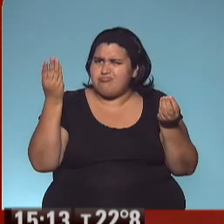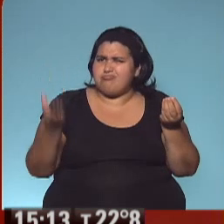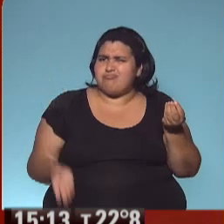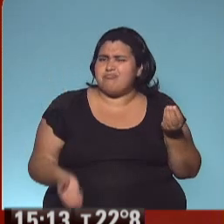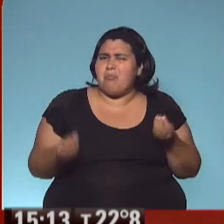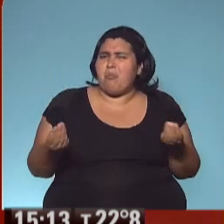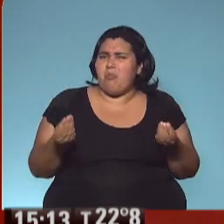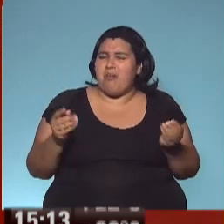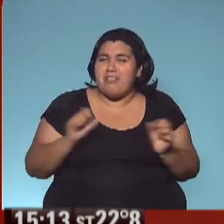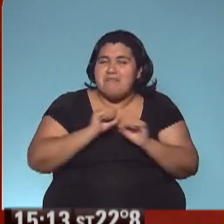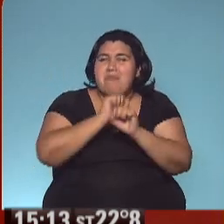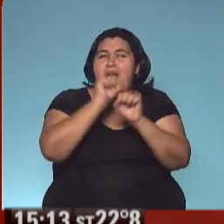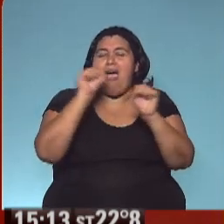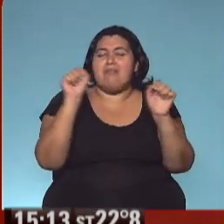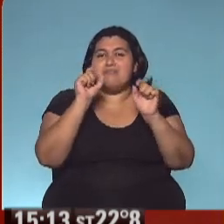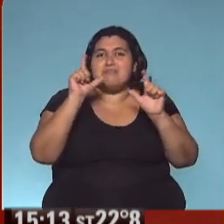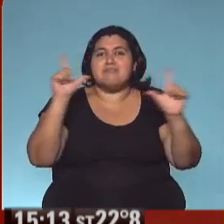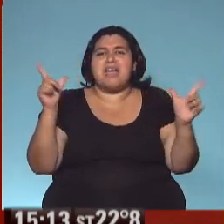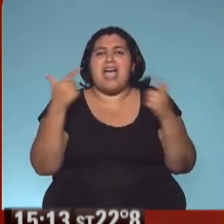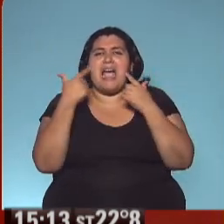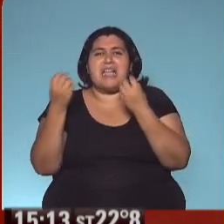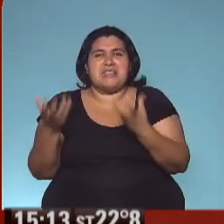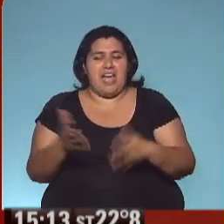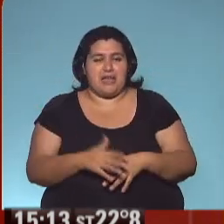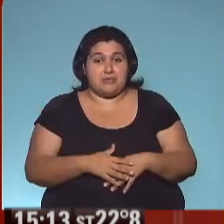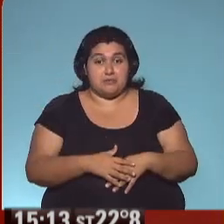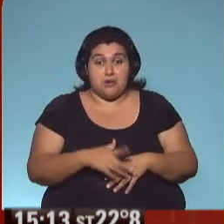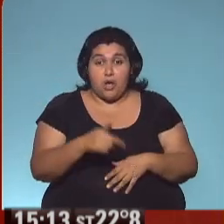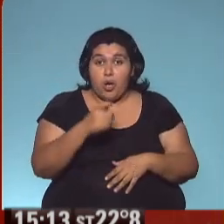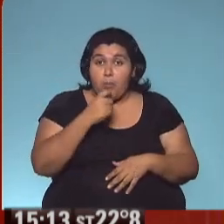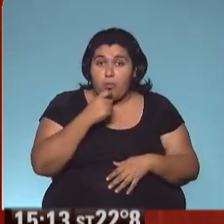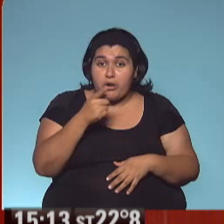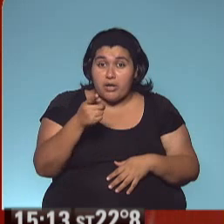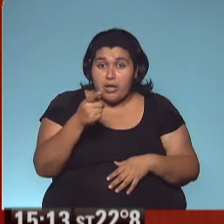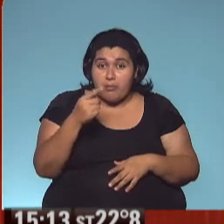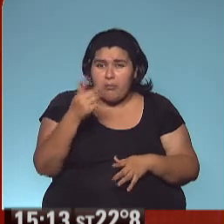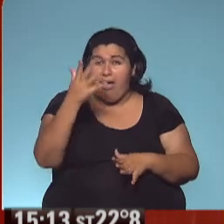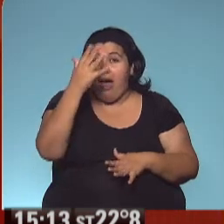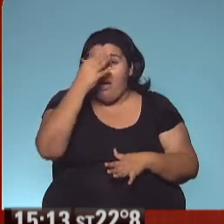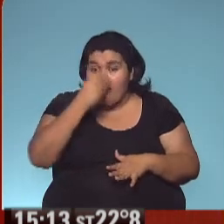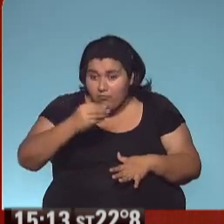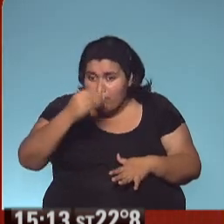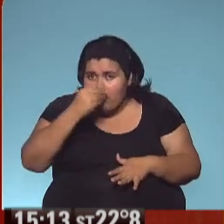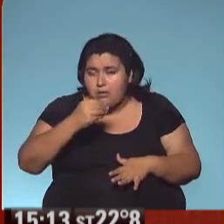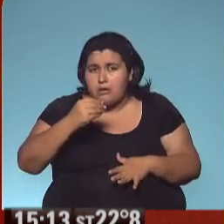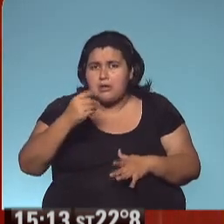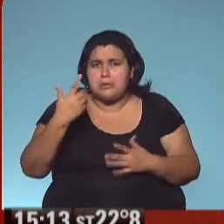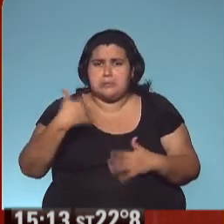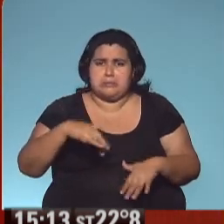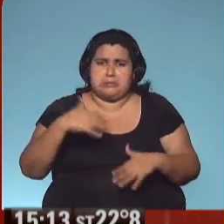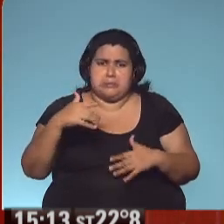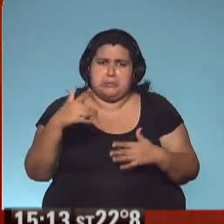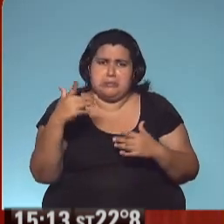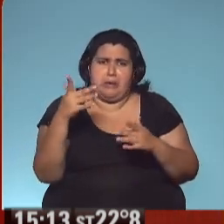saber cómo había amanecido el ogronte. Por ejemplo, si el ogronte estaba resfriado, había que reforzar las